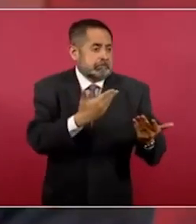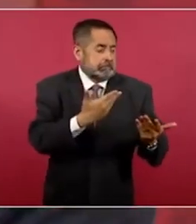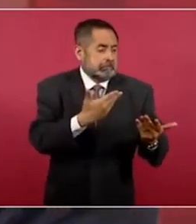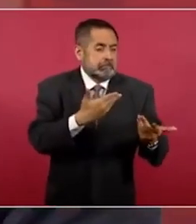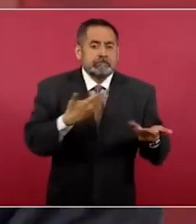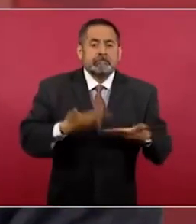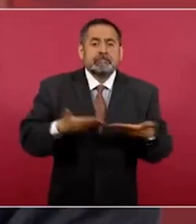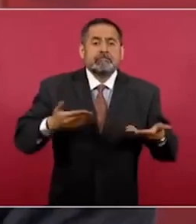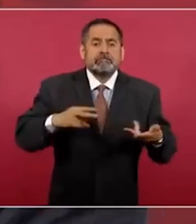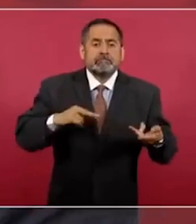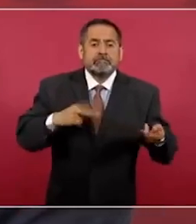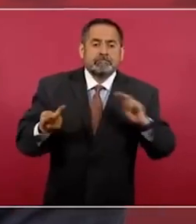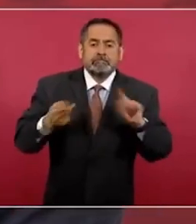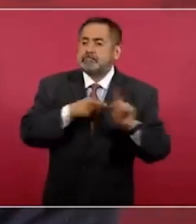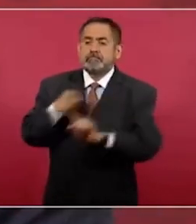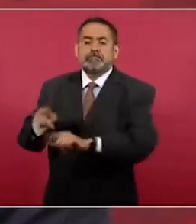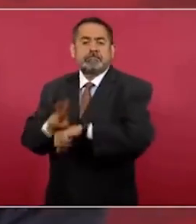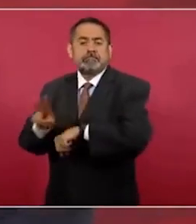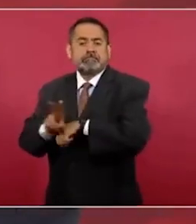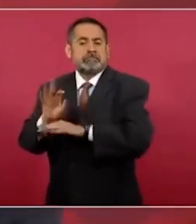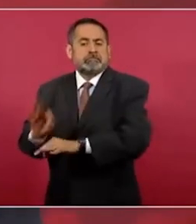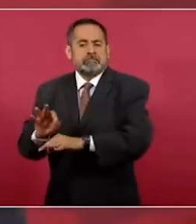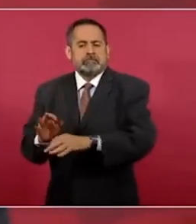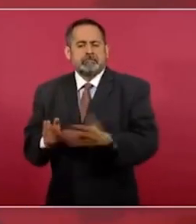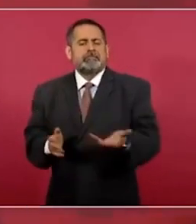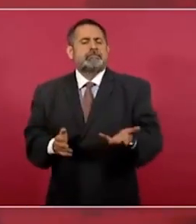¿Qué fue lo que prevaleció?